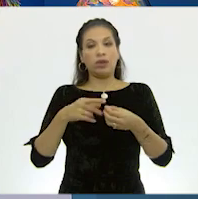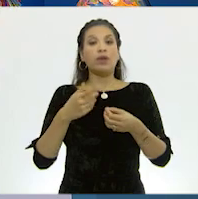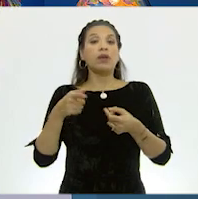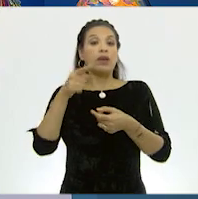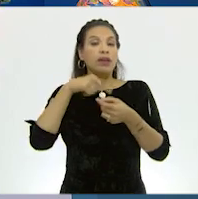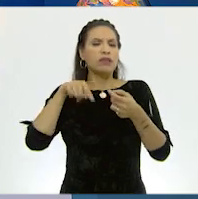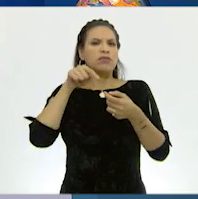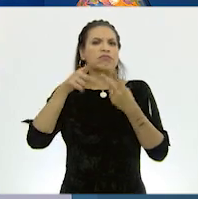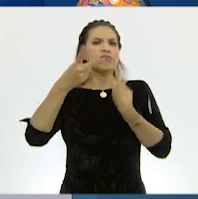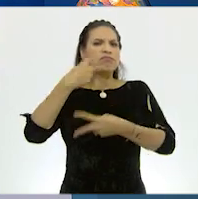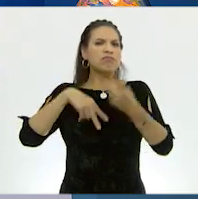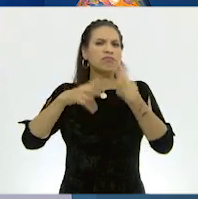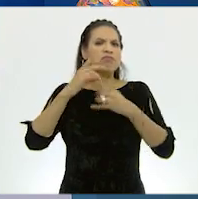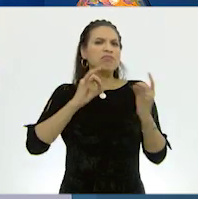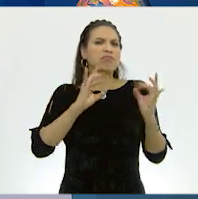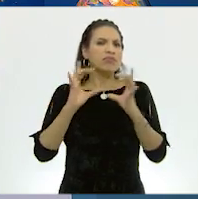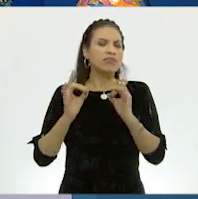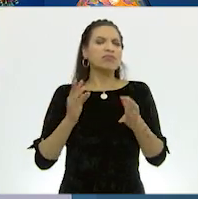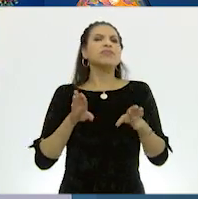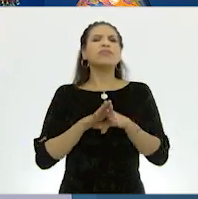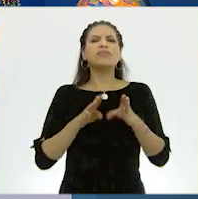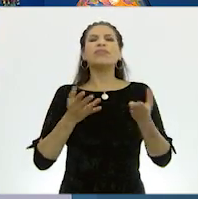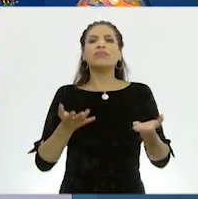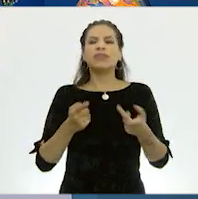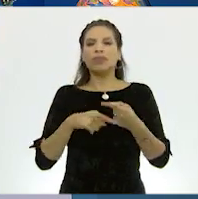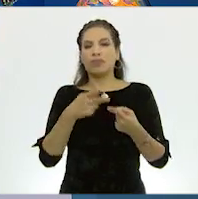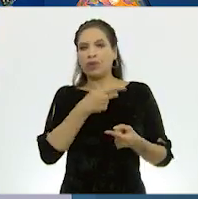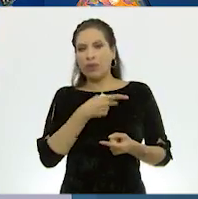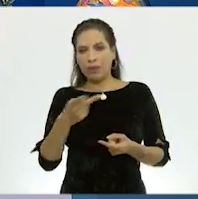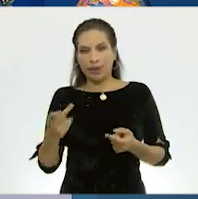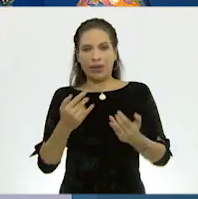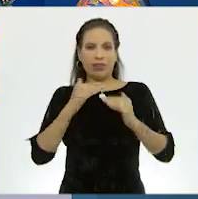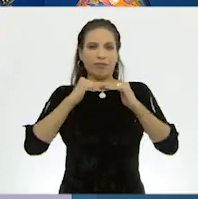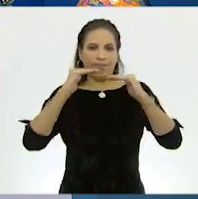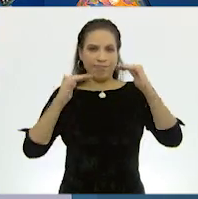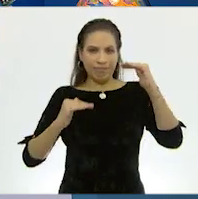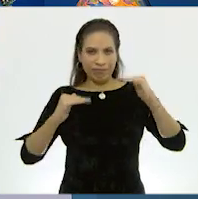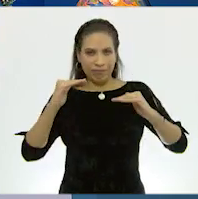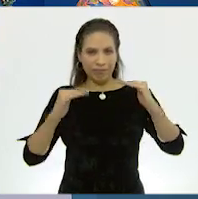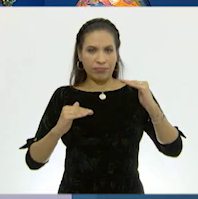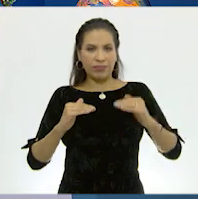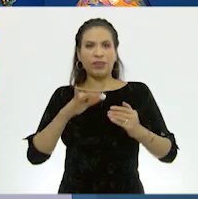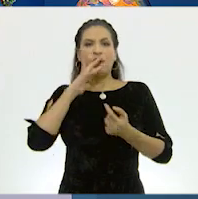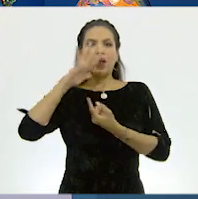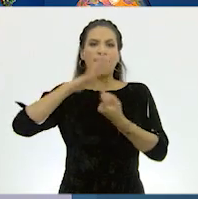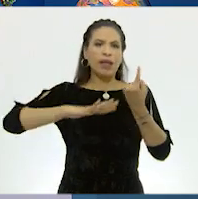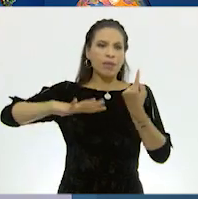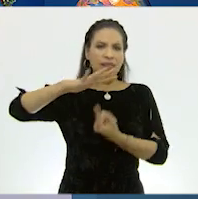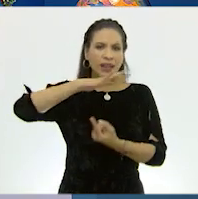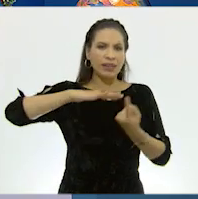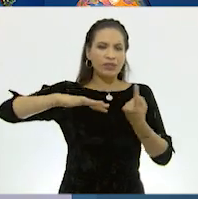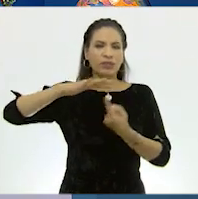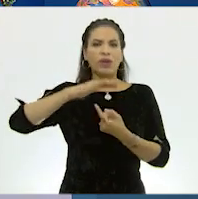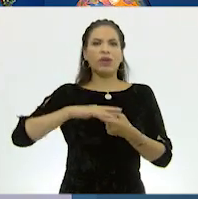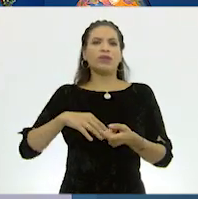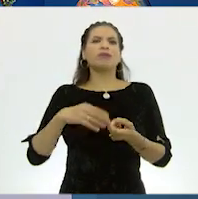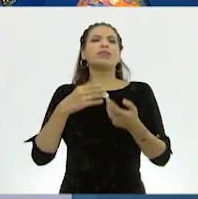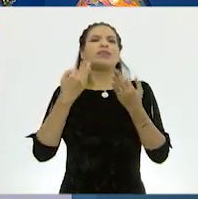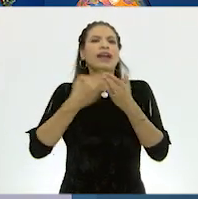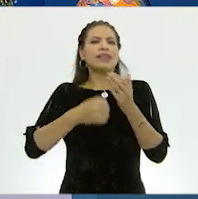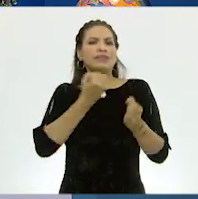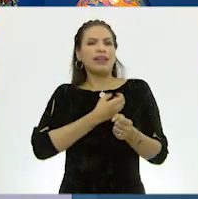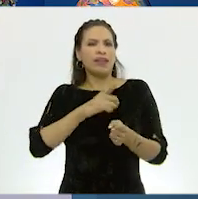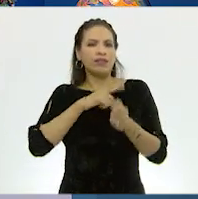cuales tienen efectos lógicamente como pobreza, desigualdad, contaminación, insalubridad,